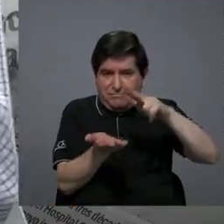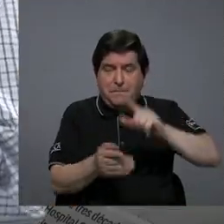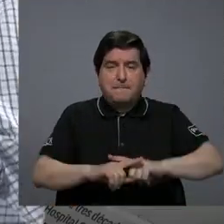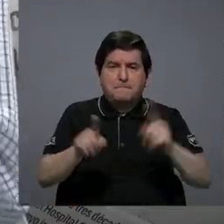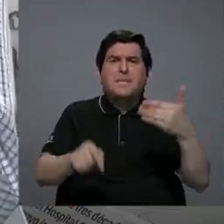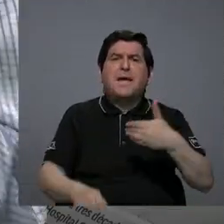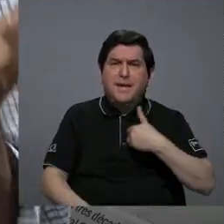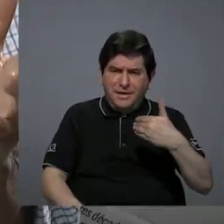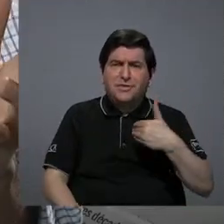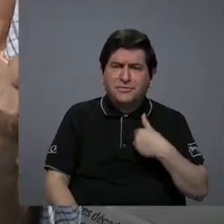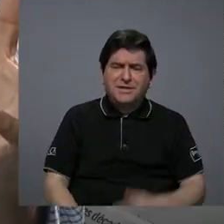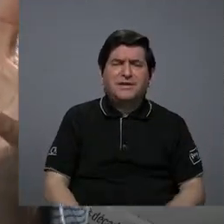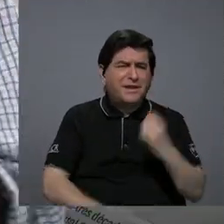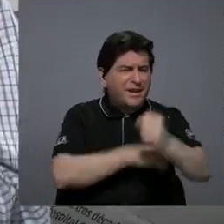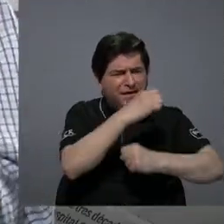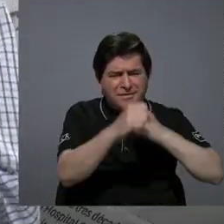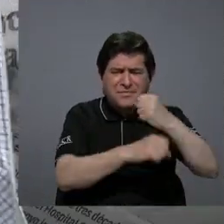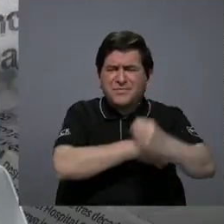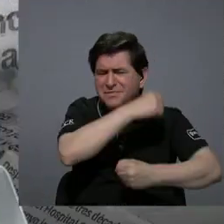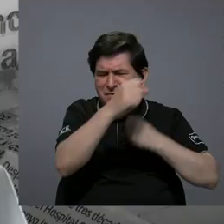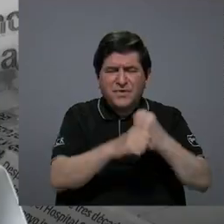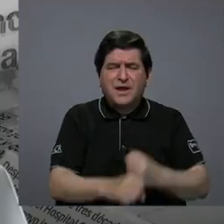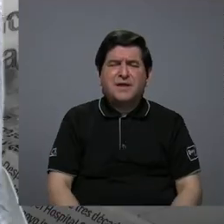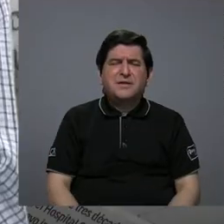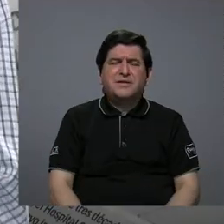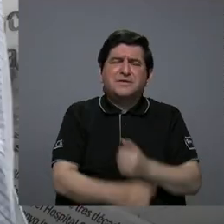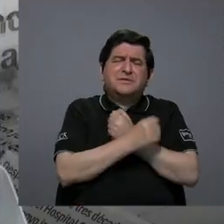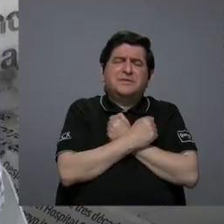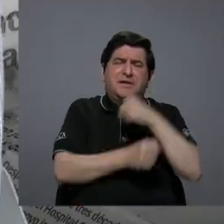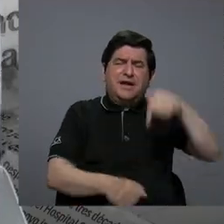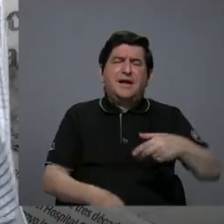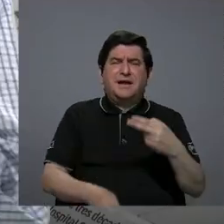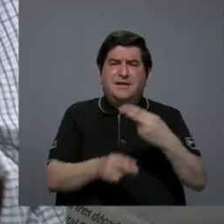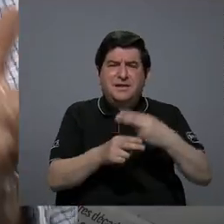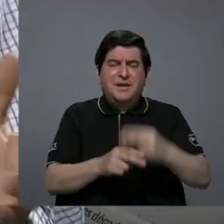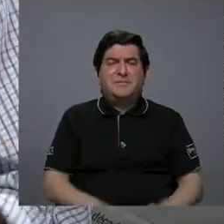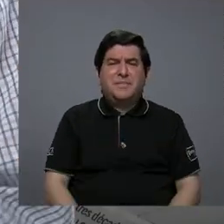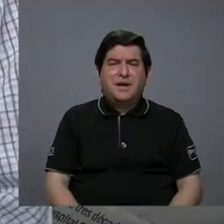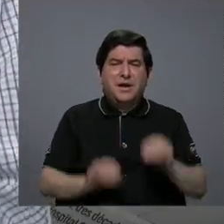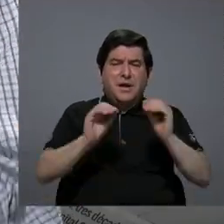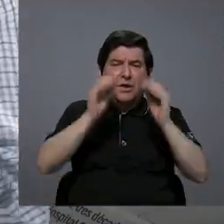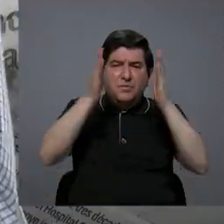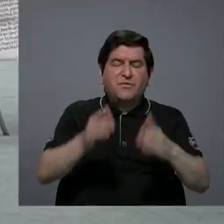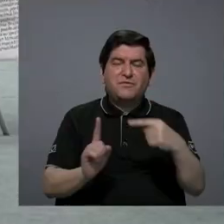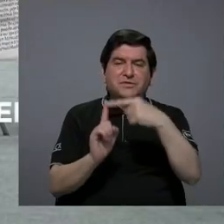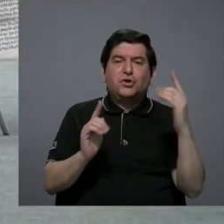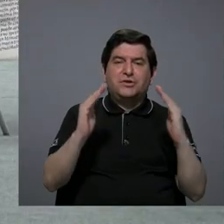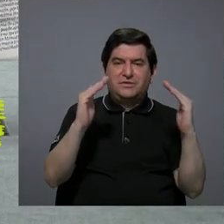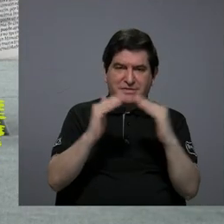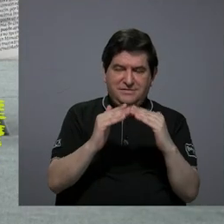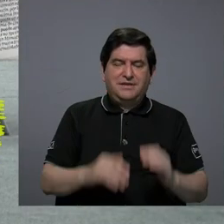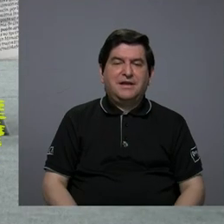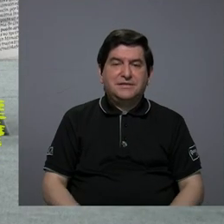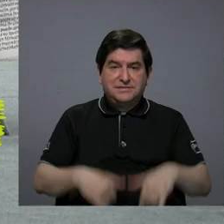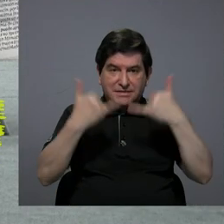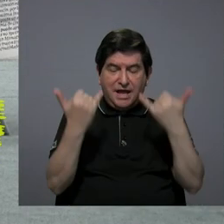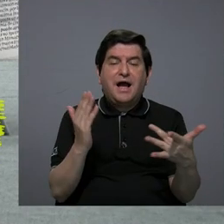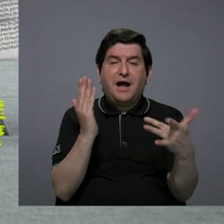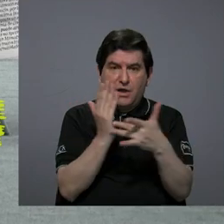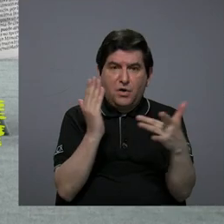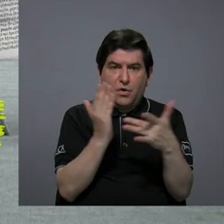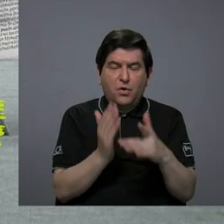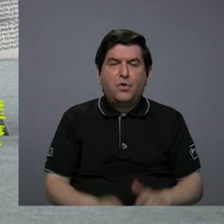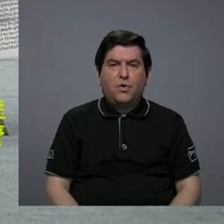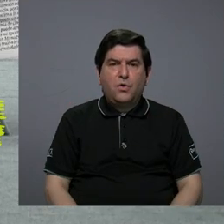lo que por muchos años y con mucho cariño hemos llamado acá el maestro o la maestra en casa hoy las tecnologías tienen que ser una